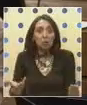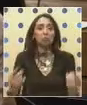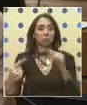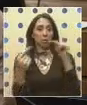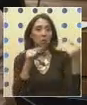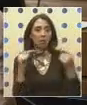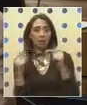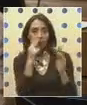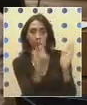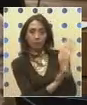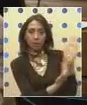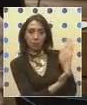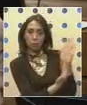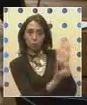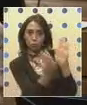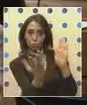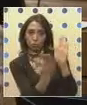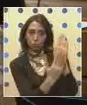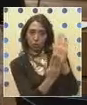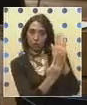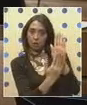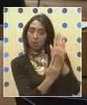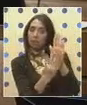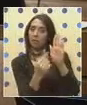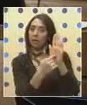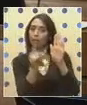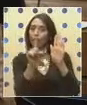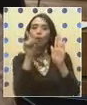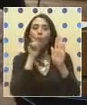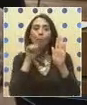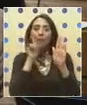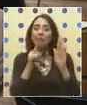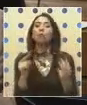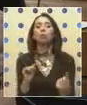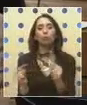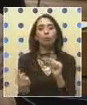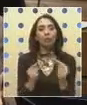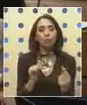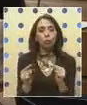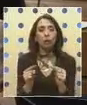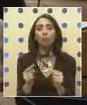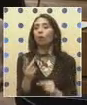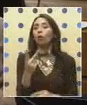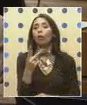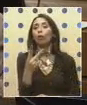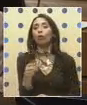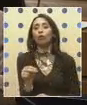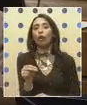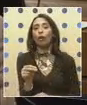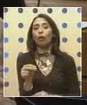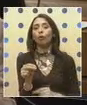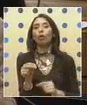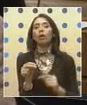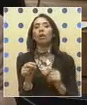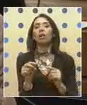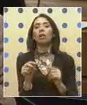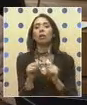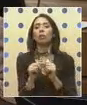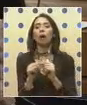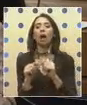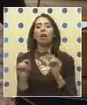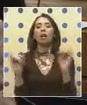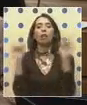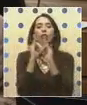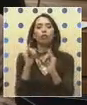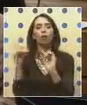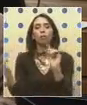Veamos la cifra. Aquí están. Eso no miente. Pero discutámoslo. No a través de una manera elíptica, de una